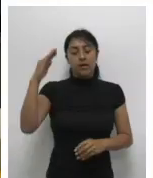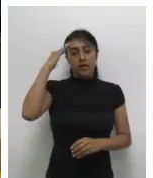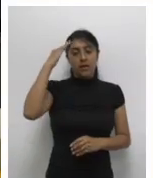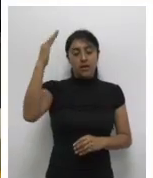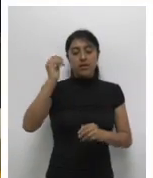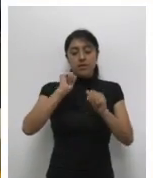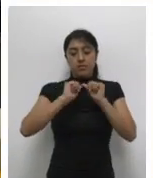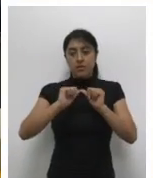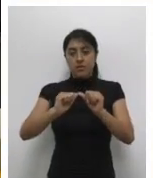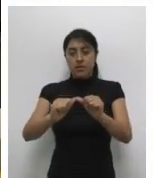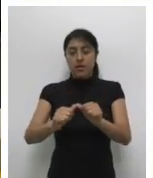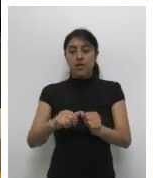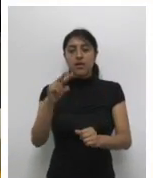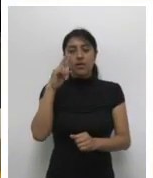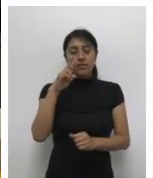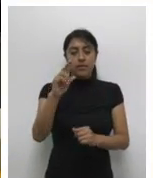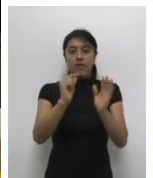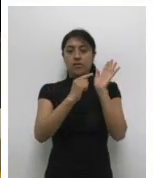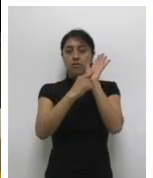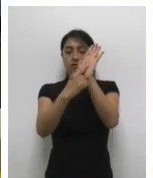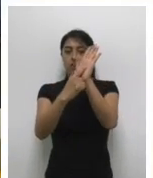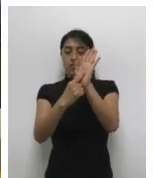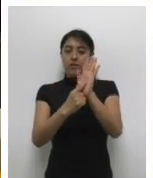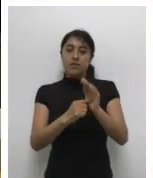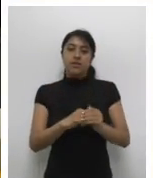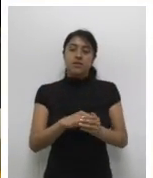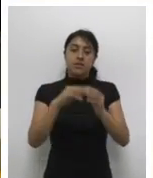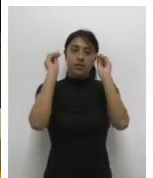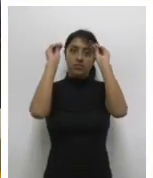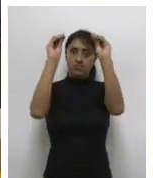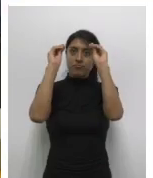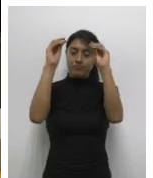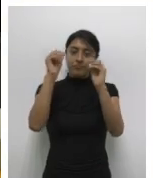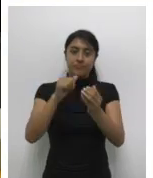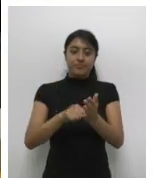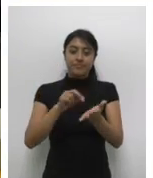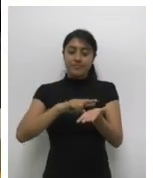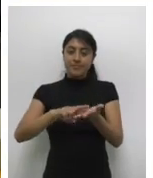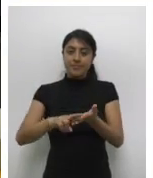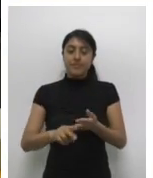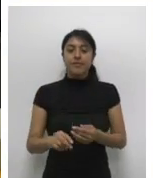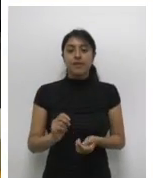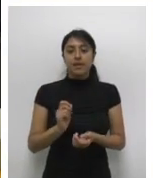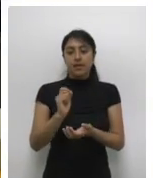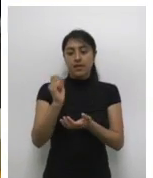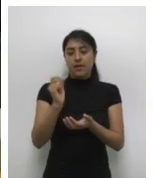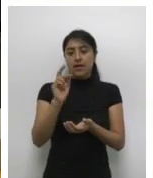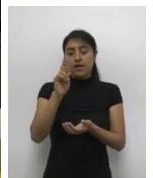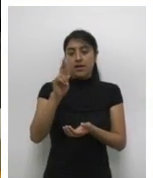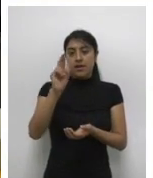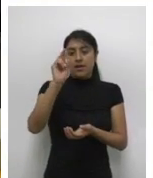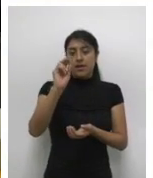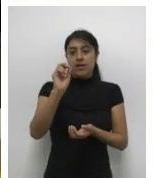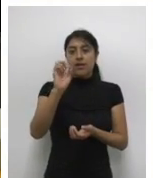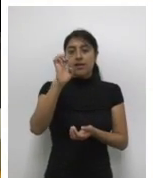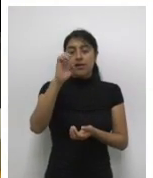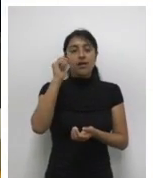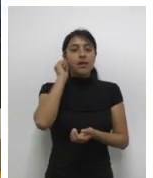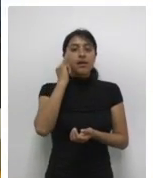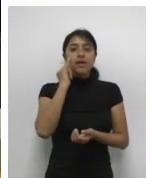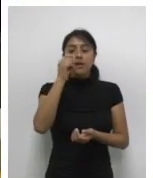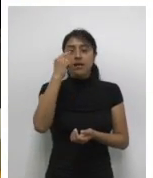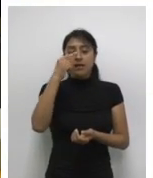Gracias por seguir en sintonía de Inforanap GT. El Registro Nacional de las Personas cuenta con un sistema de atención